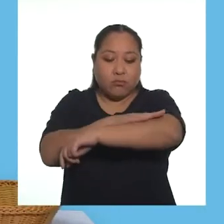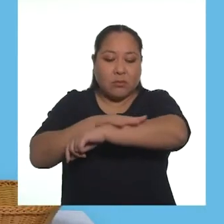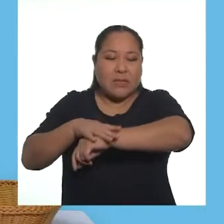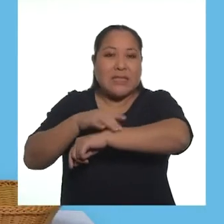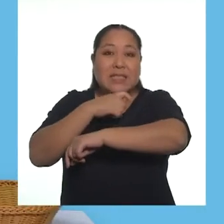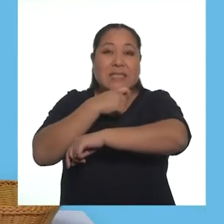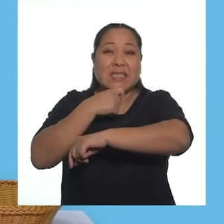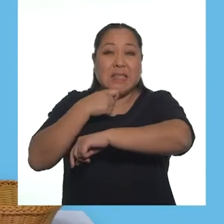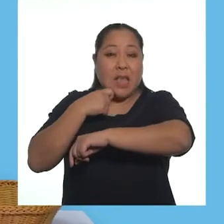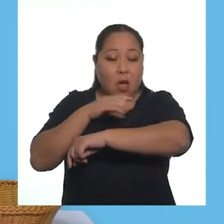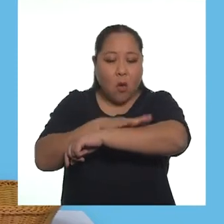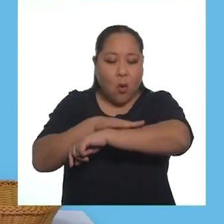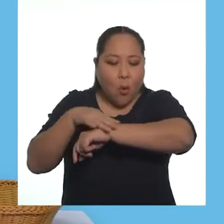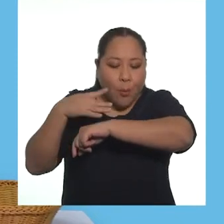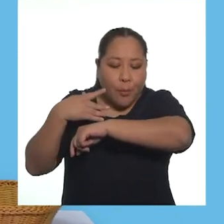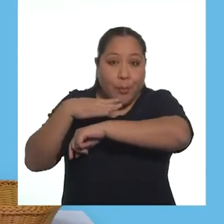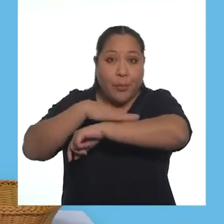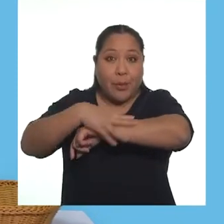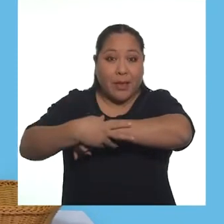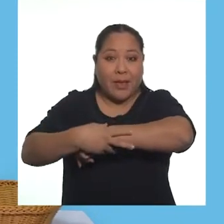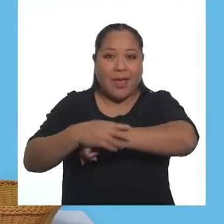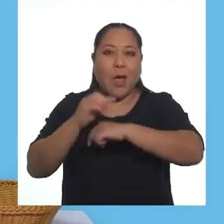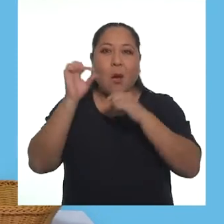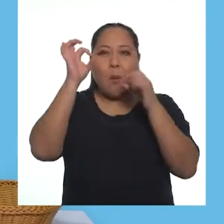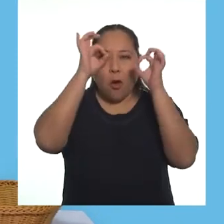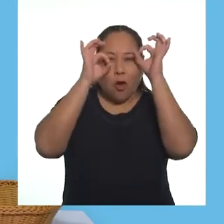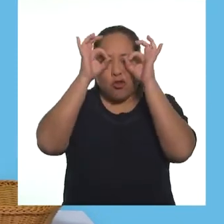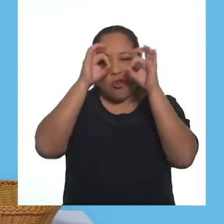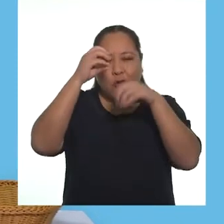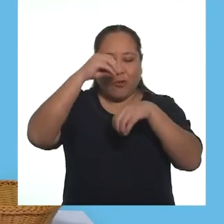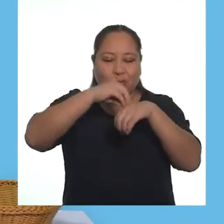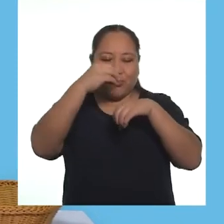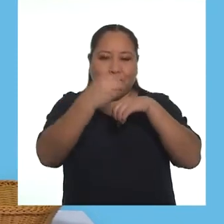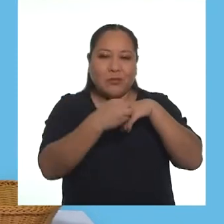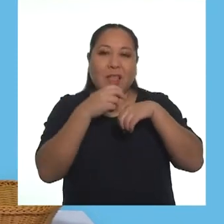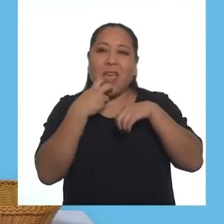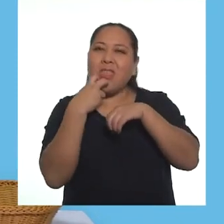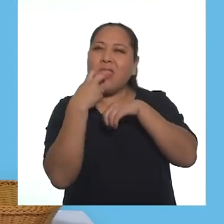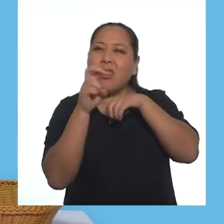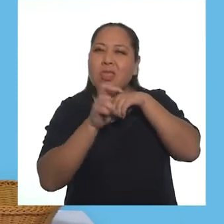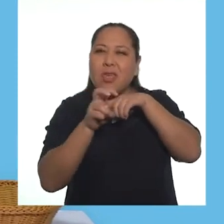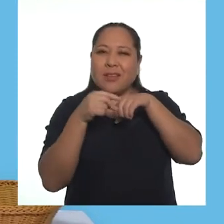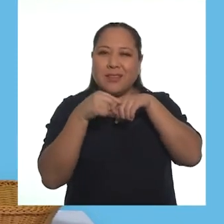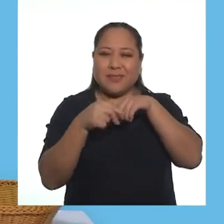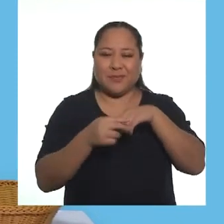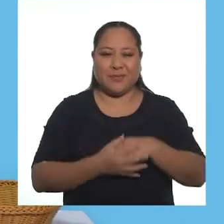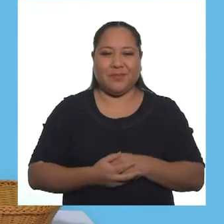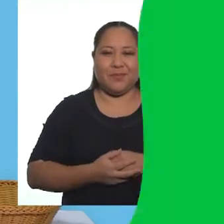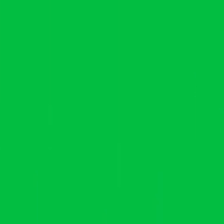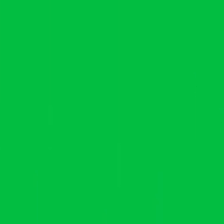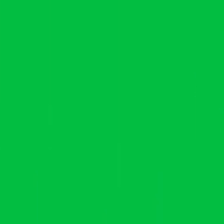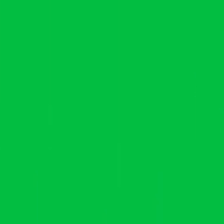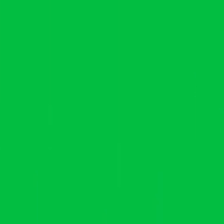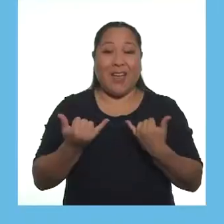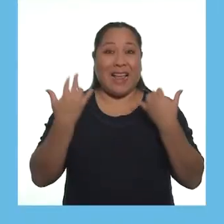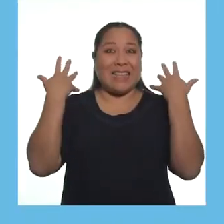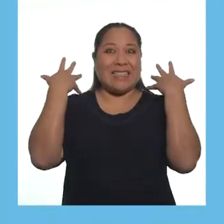la témpera esté completamente seca, coloquen los ojos y la lengua.